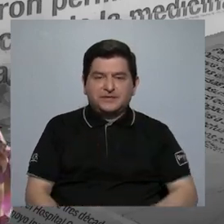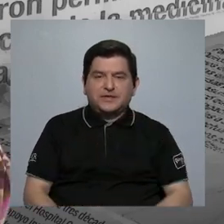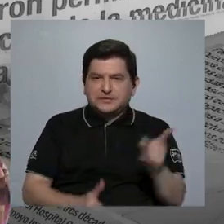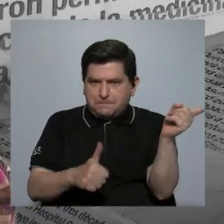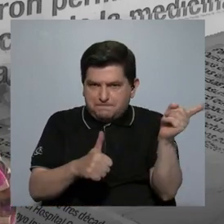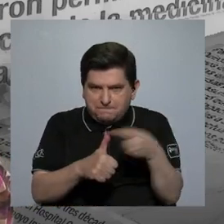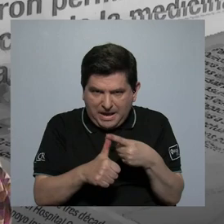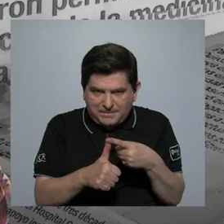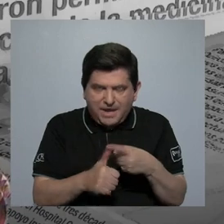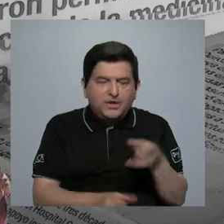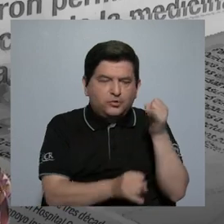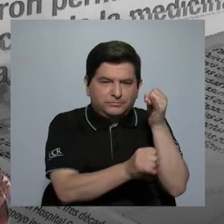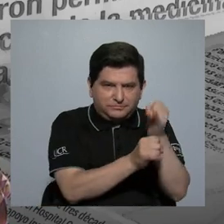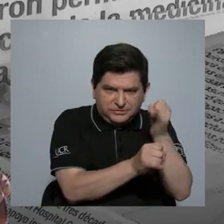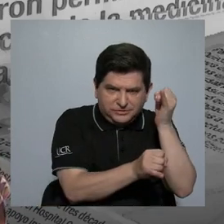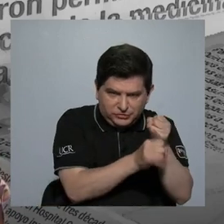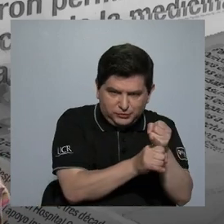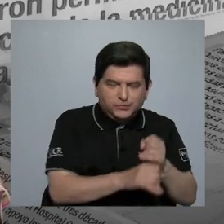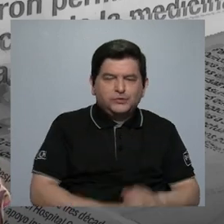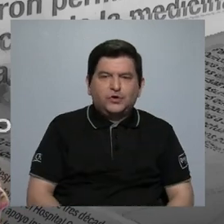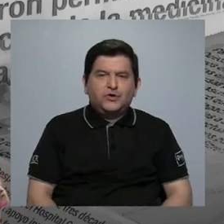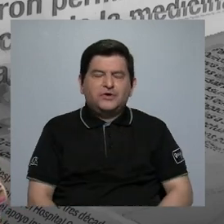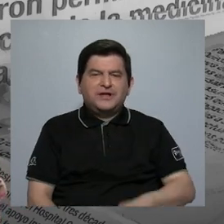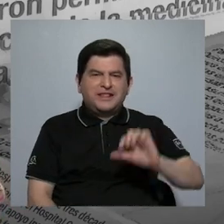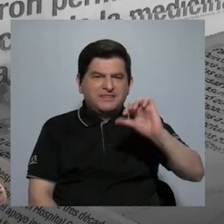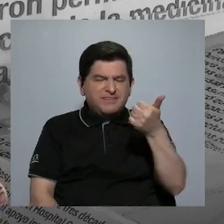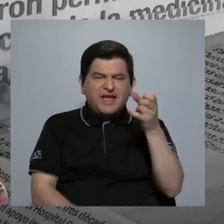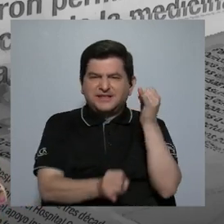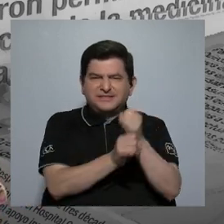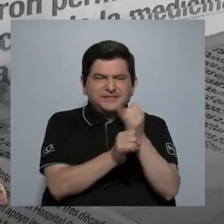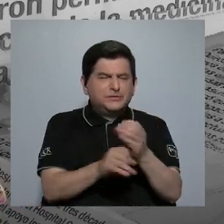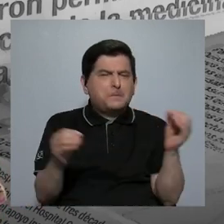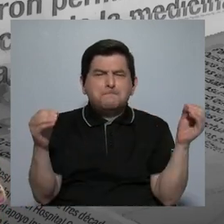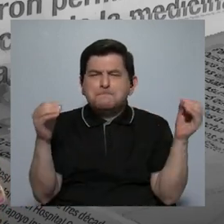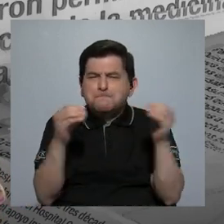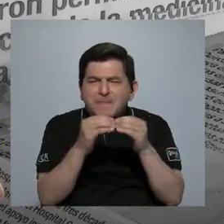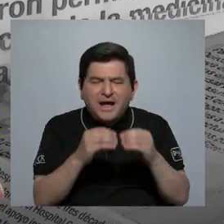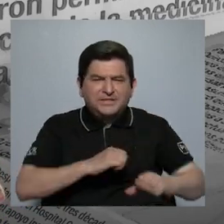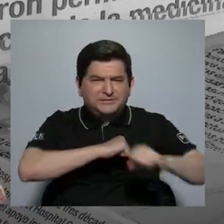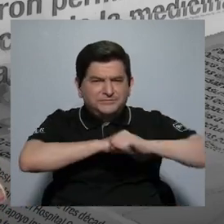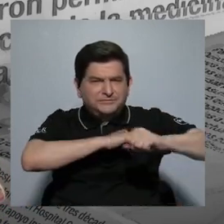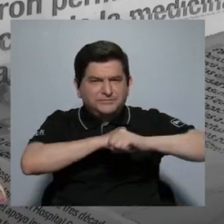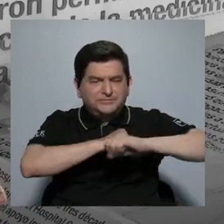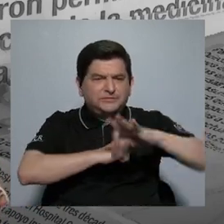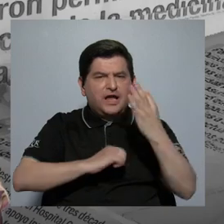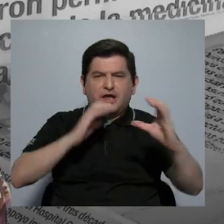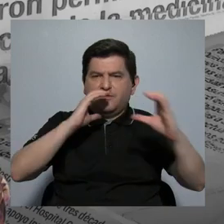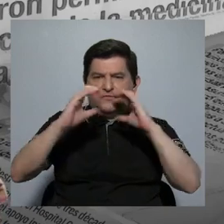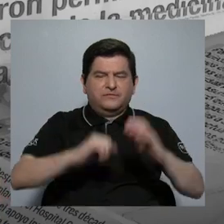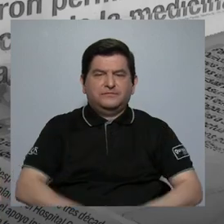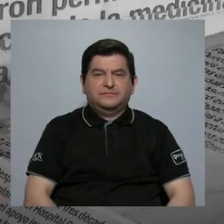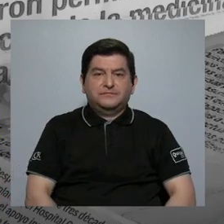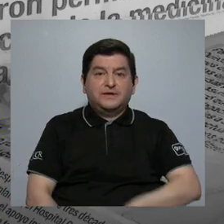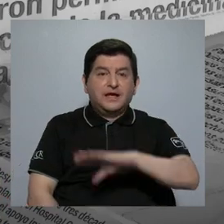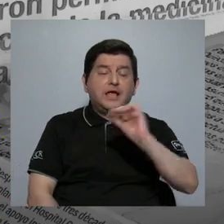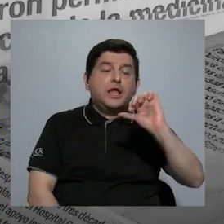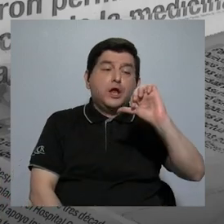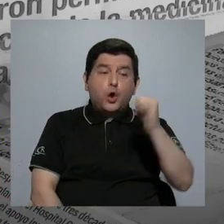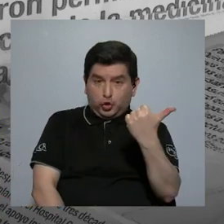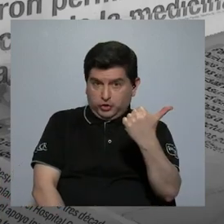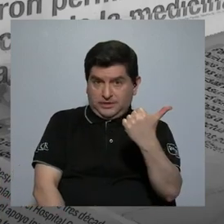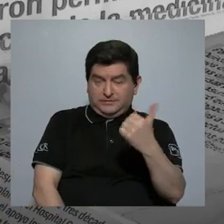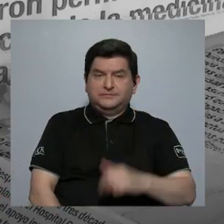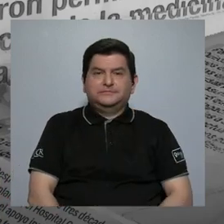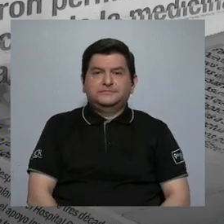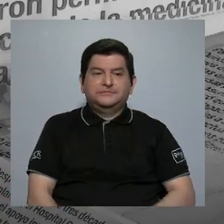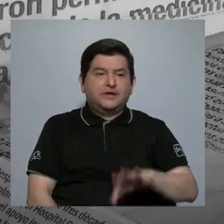Primero lo hicimos por institución. ¿Cuáles son las 10 instituciones que más pautan en medios? Y la